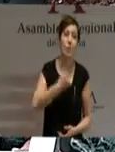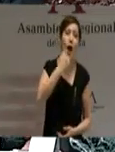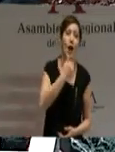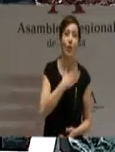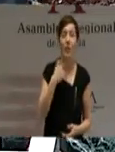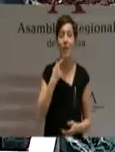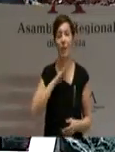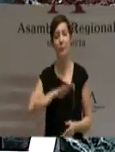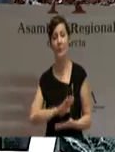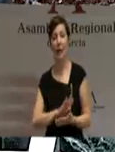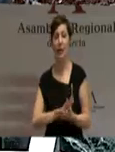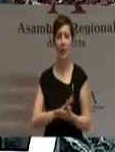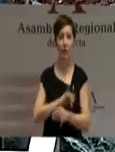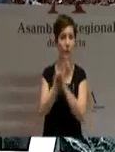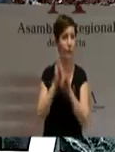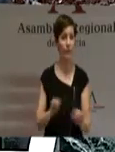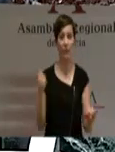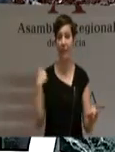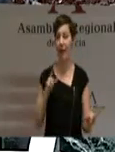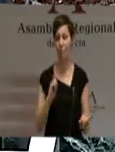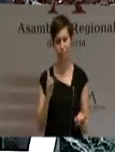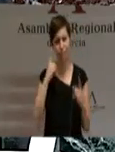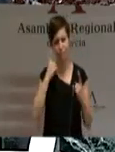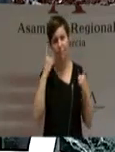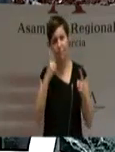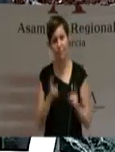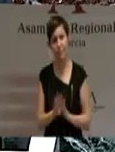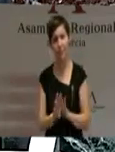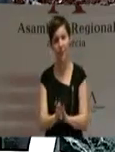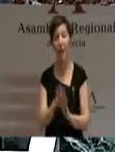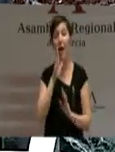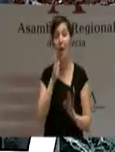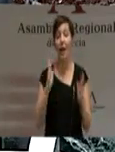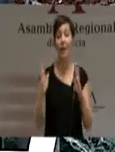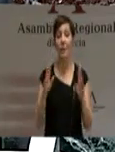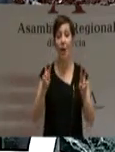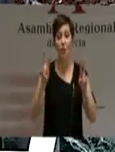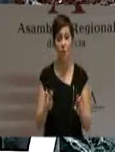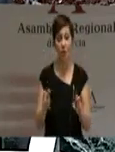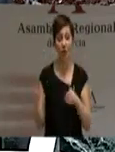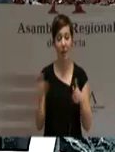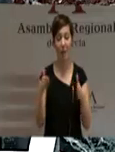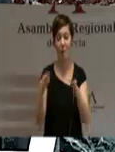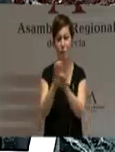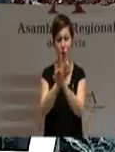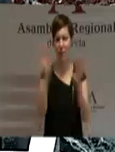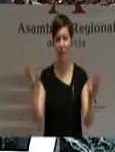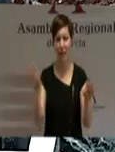a la relajación. De ahí que hace escasos días emprendiéramos una nueva etapa, un camino definido en el plan